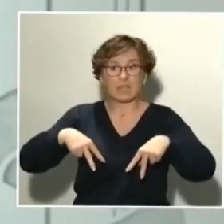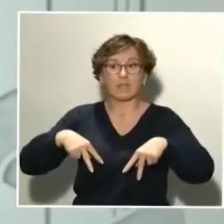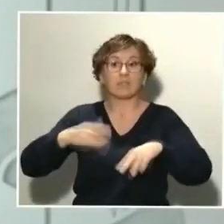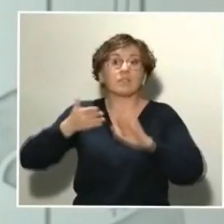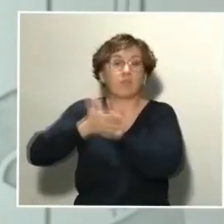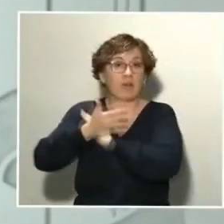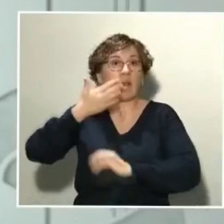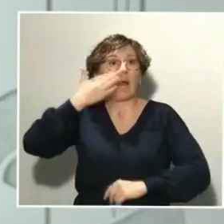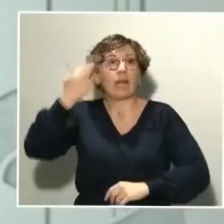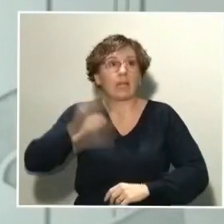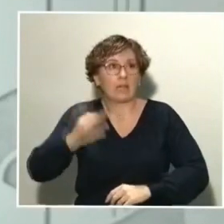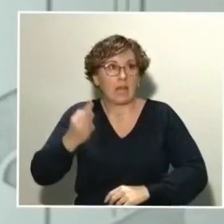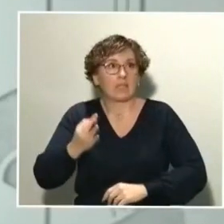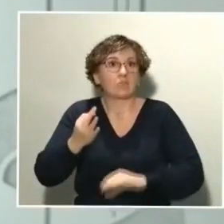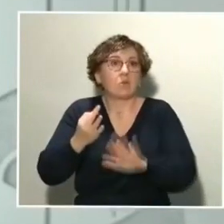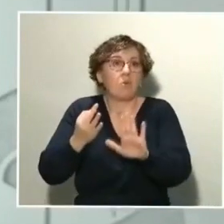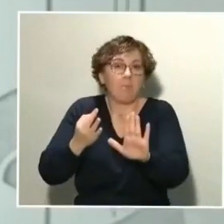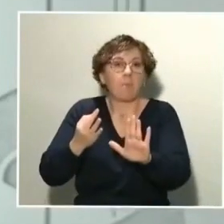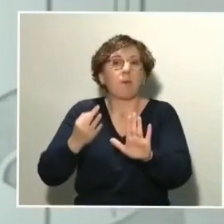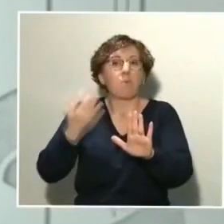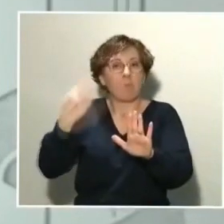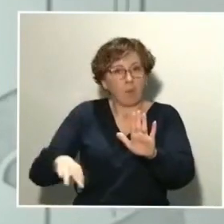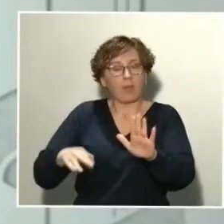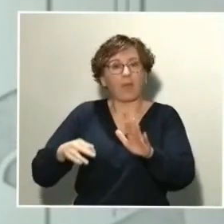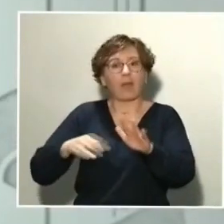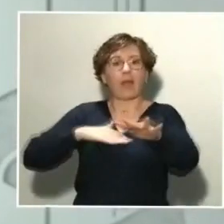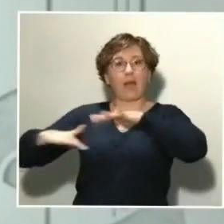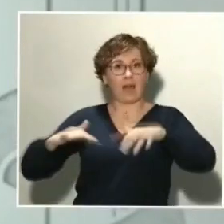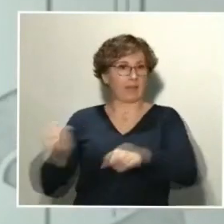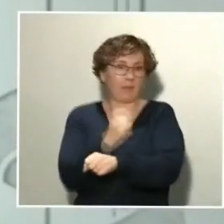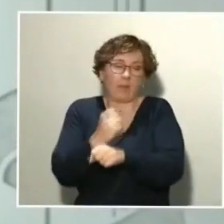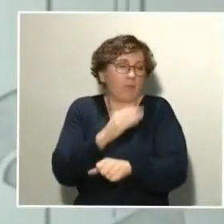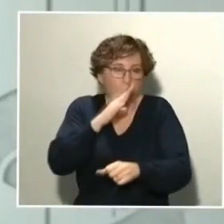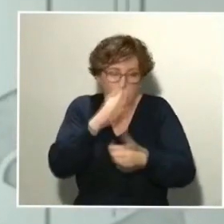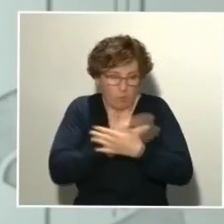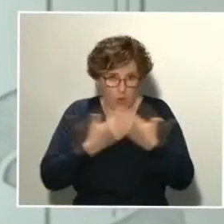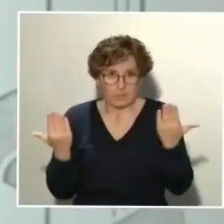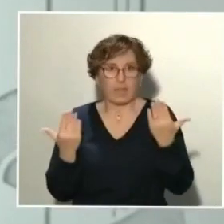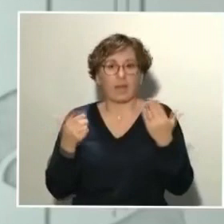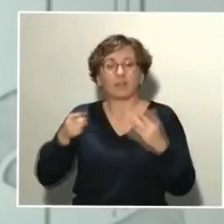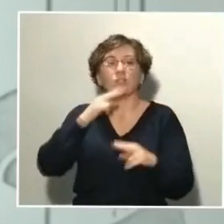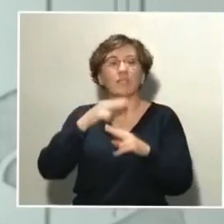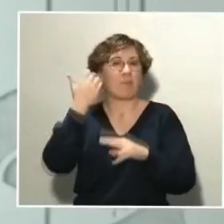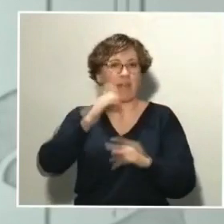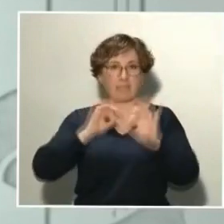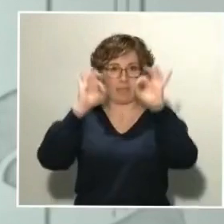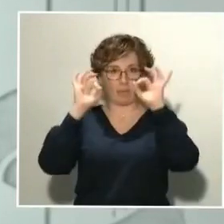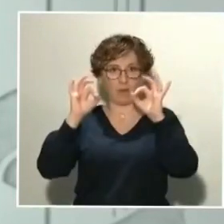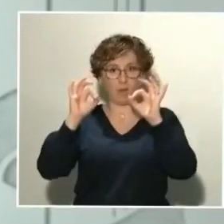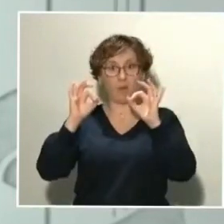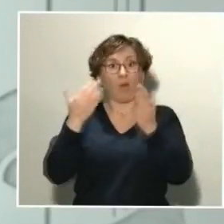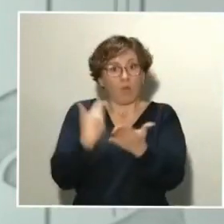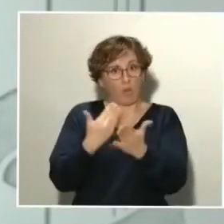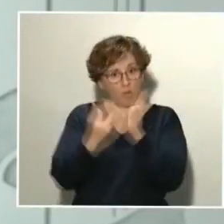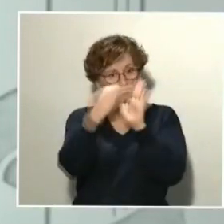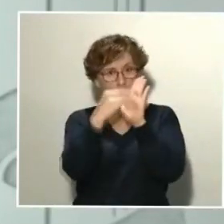tengan que tener una cierta actividad laboral, por las razones que sean, y en estos casos se tienen que hacer excepciones. Ya están especificados en los documentos que tenemos